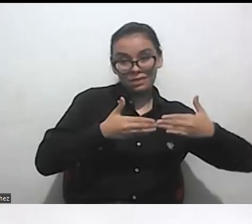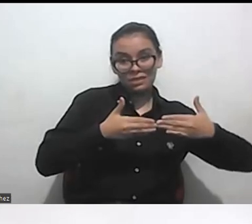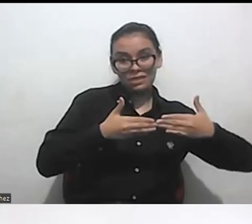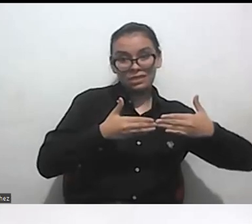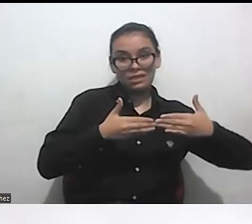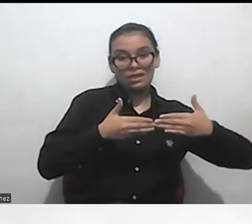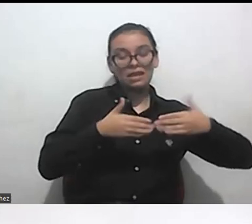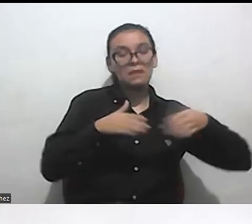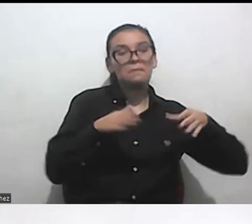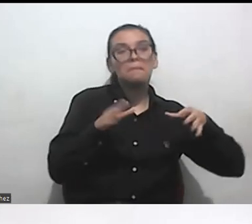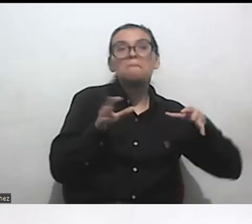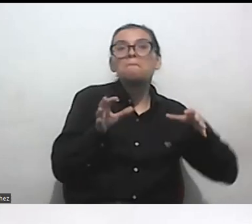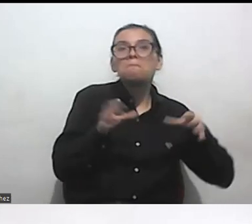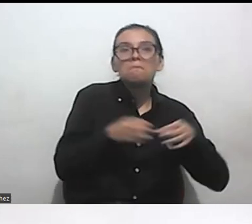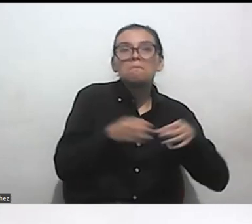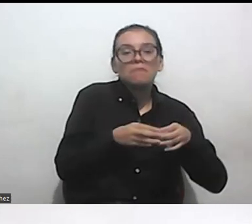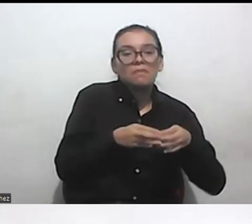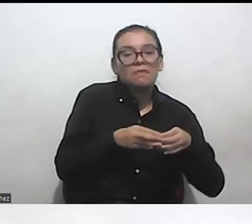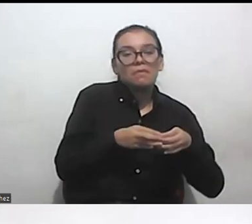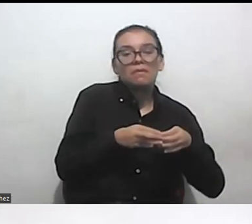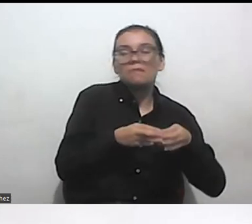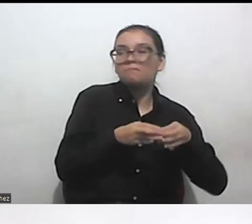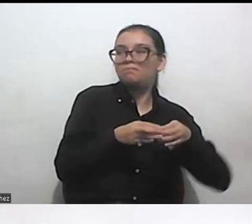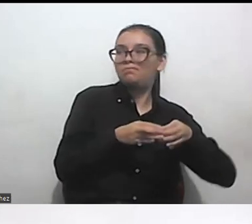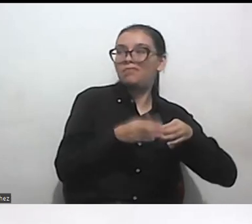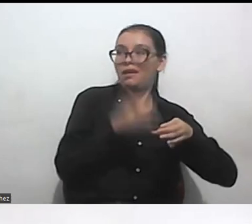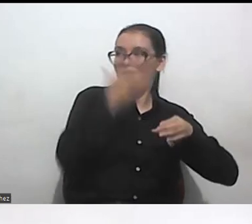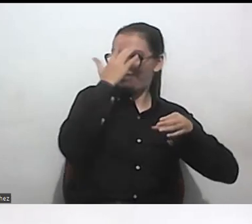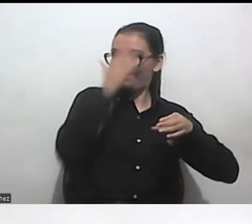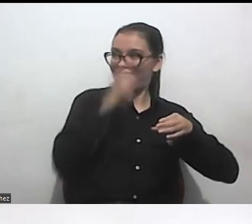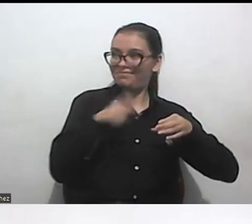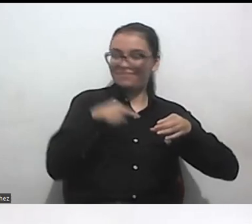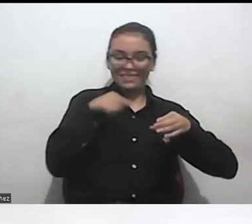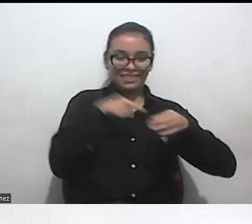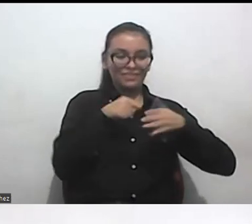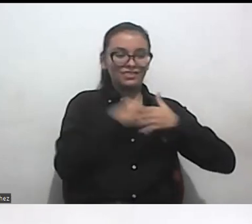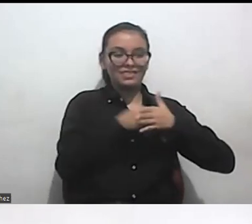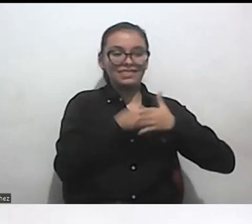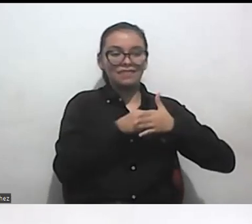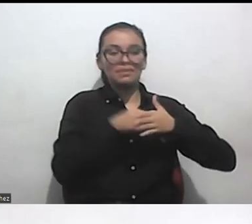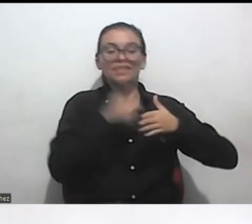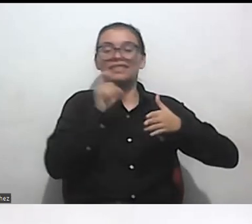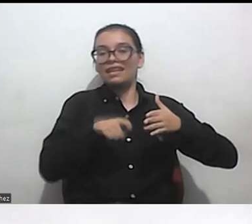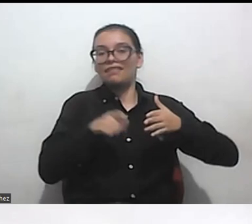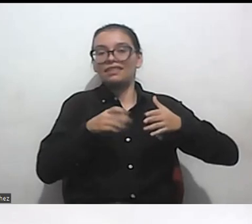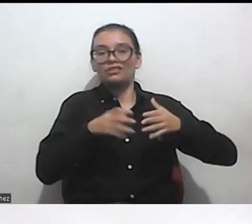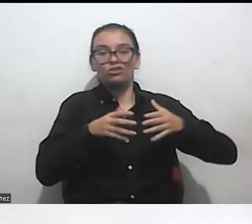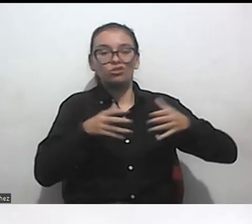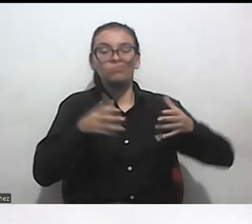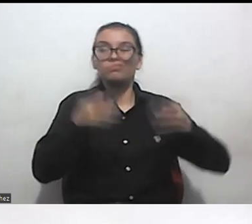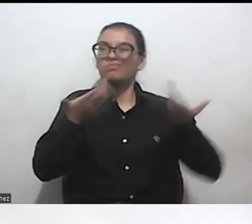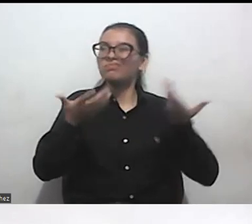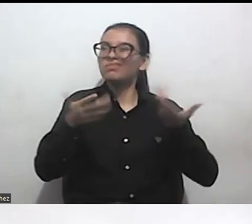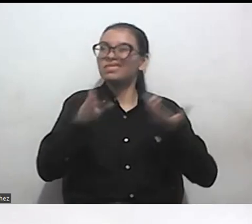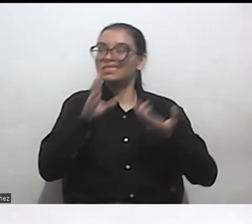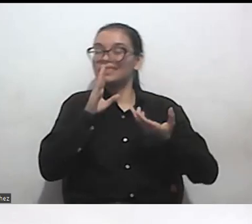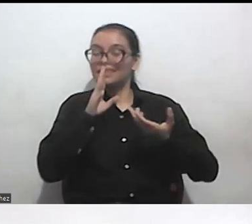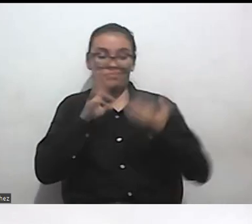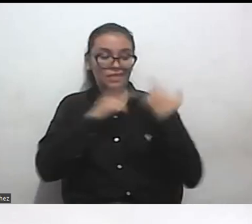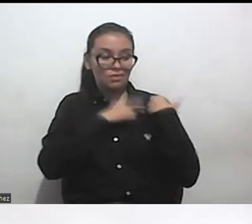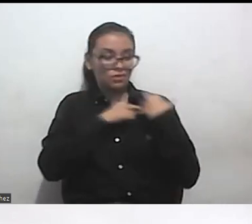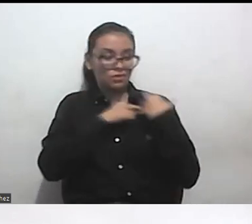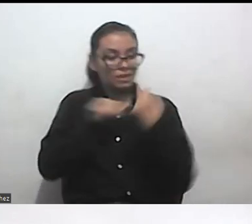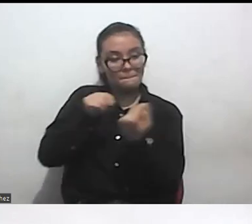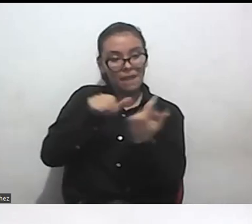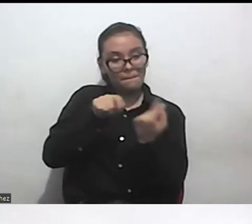pequeña porque las dinámicas de poder en los movimientos también están atravesadas por lógicas de financiación el movimiento feminista tiene